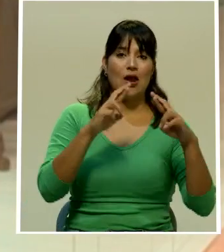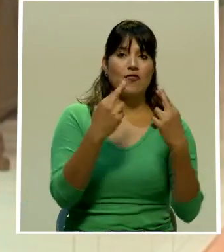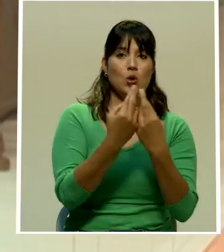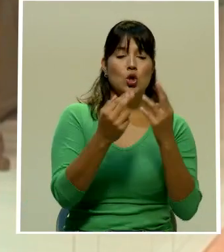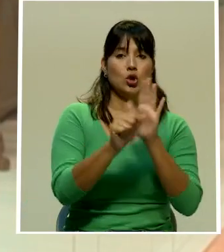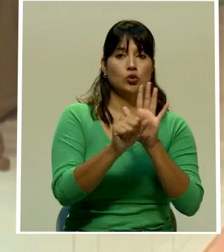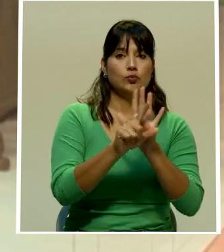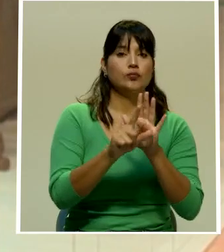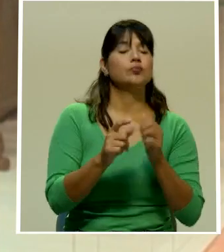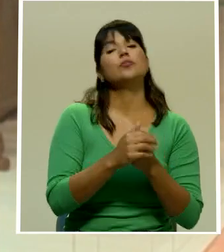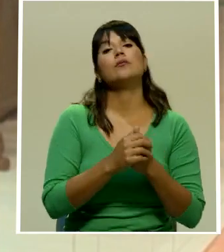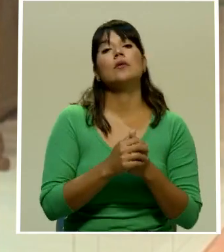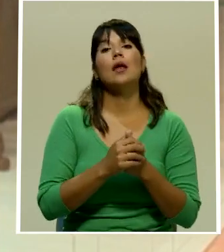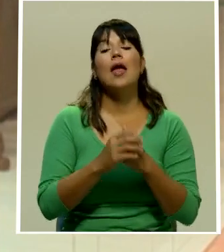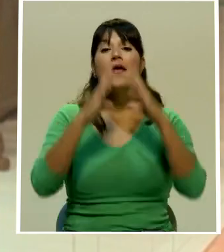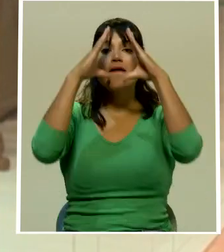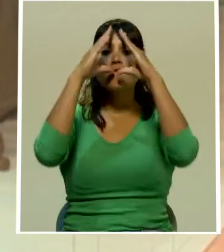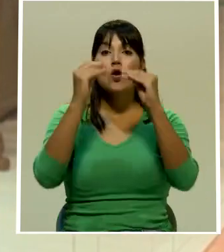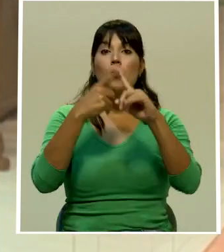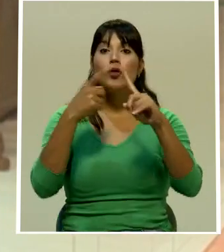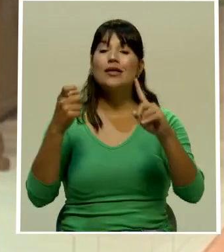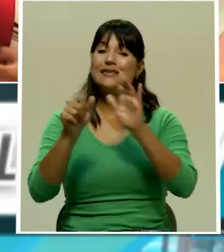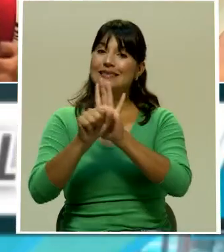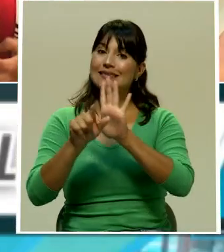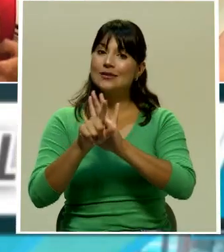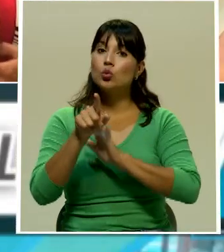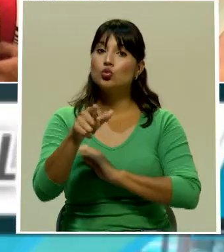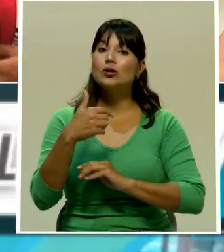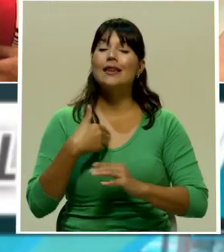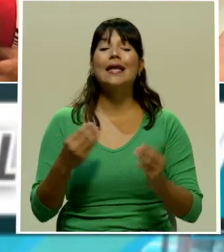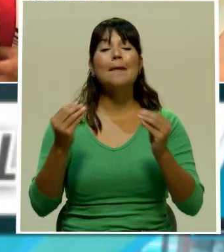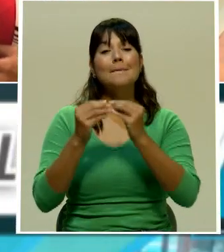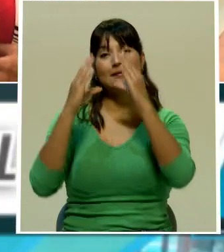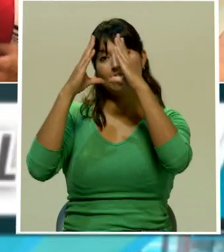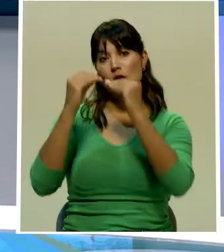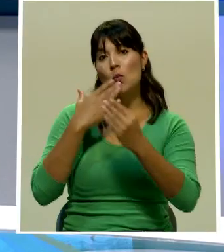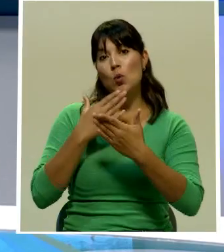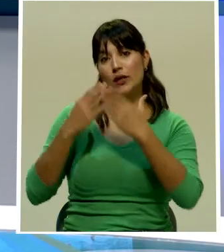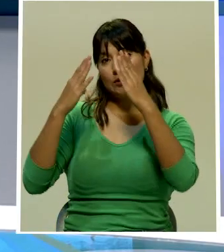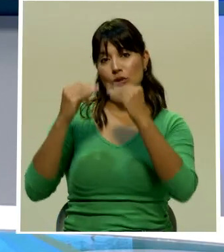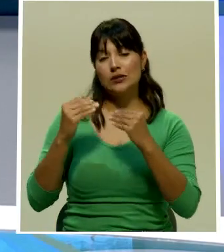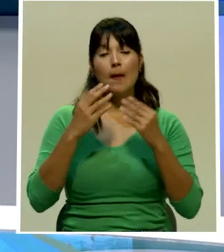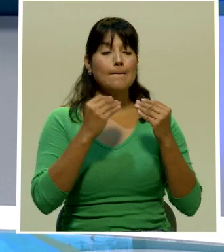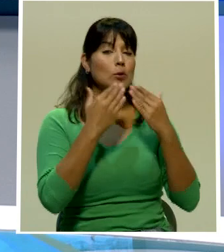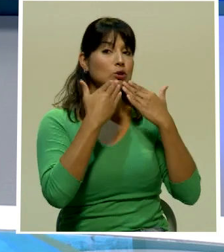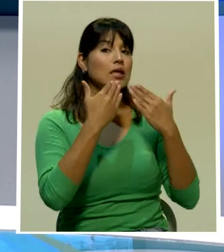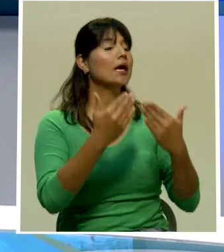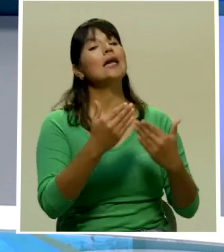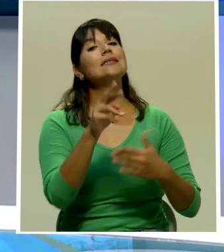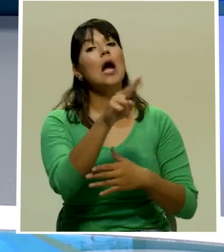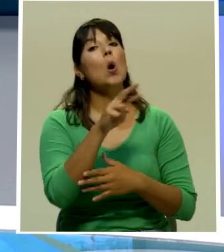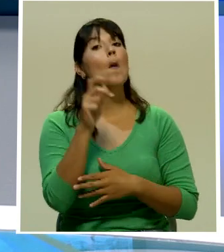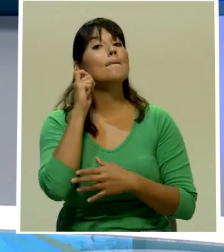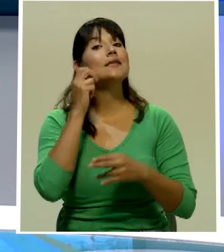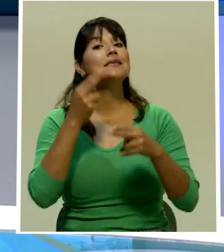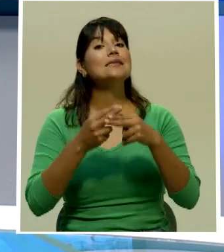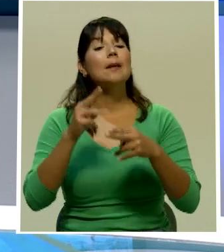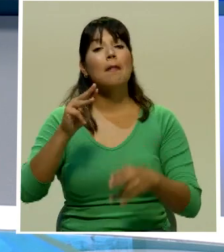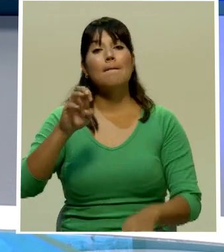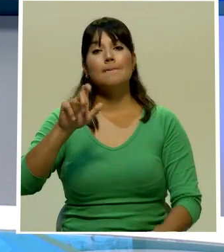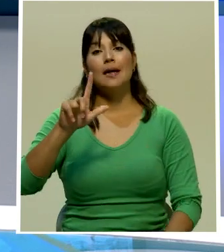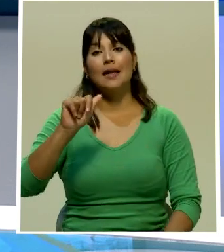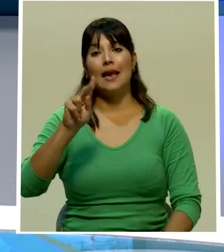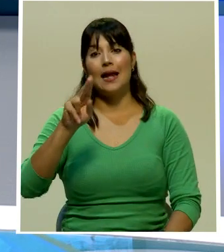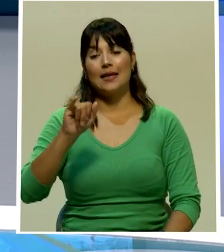la información desde la asamblea legislativa don Ernesto usted tiene más en el estudio buenas noches muchas gracias a nuestra compañera Melanie